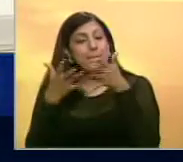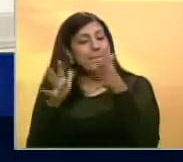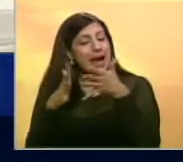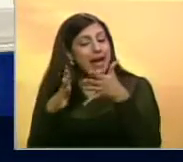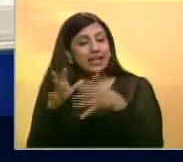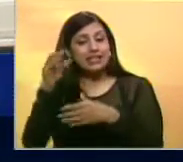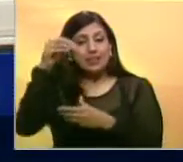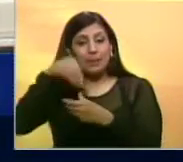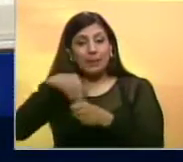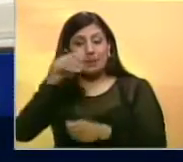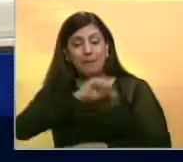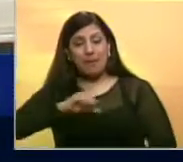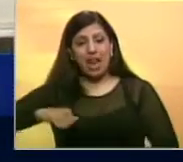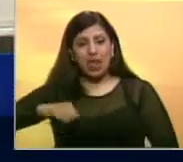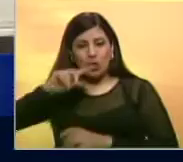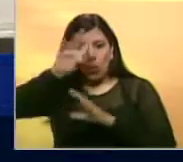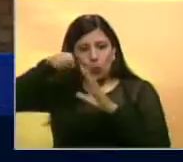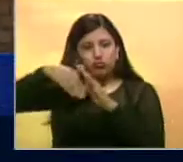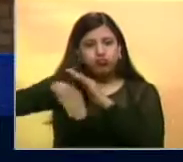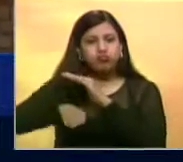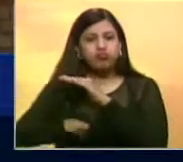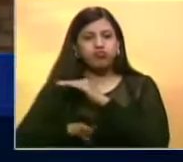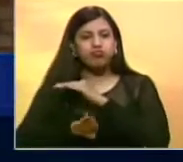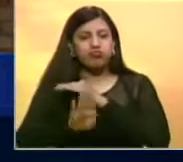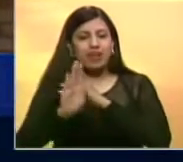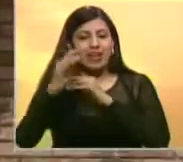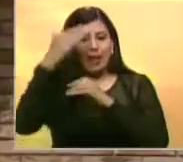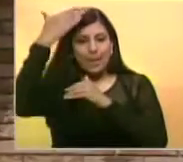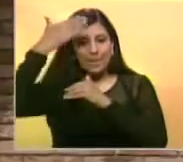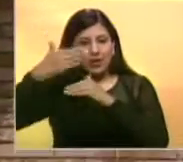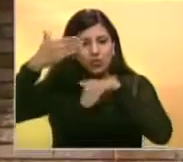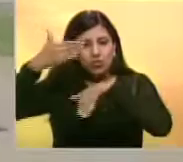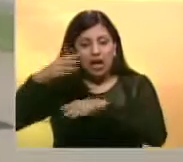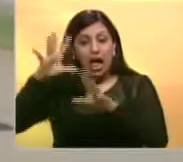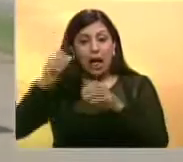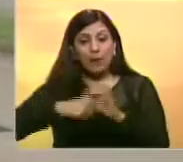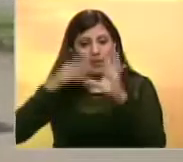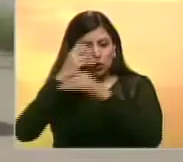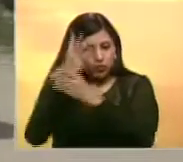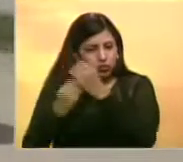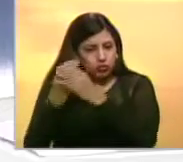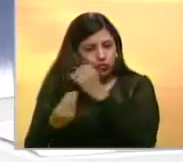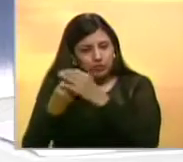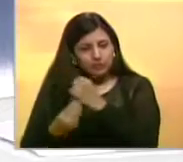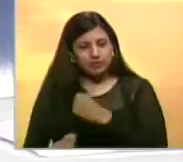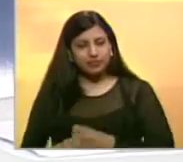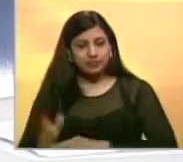Presuntamente, los internos abrieron un boquete por una de las paredes y aprovecharon la noche para huir.